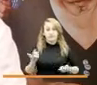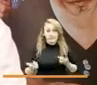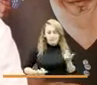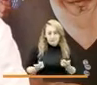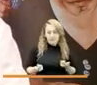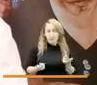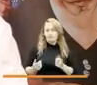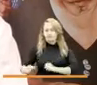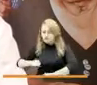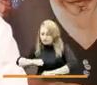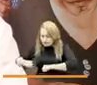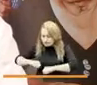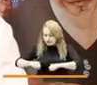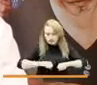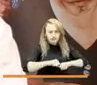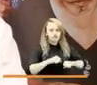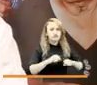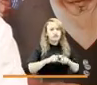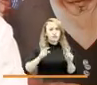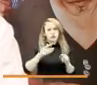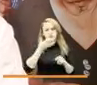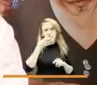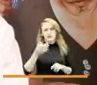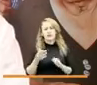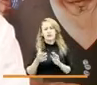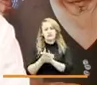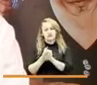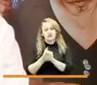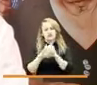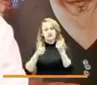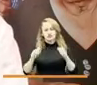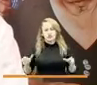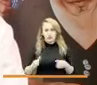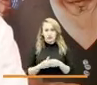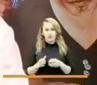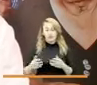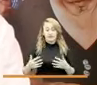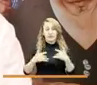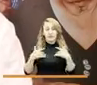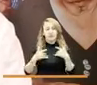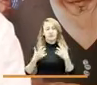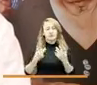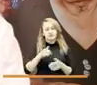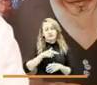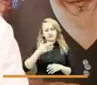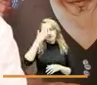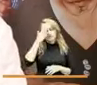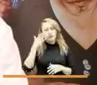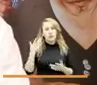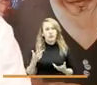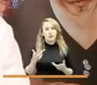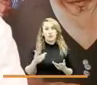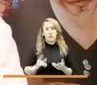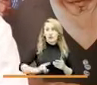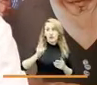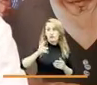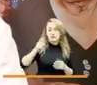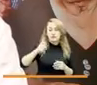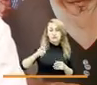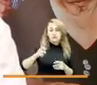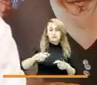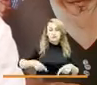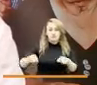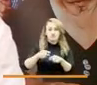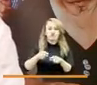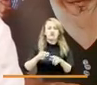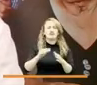gestionando pero tenemos una gran amistad con la unidad de víctimas y sabemos que en el momento en que nosotros necesitemos de ellos tanto a